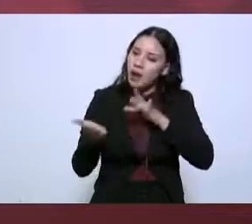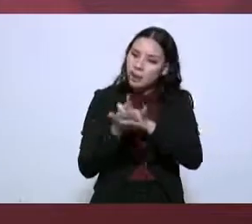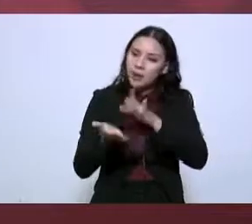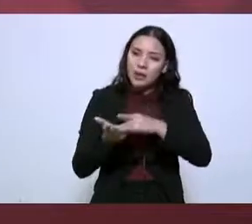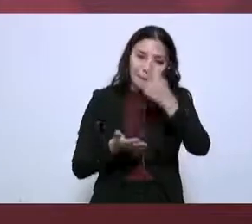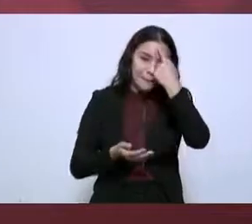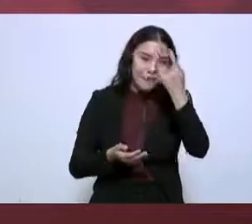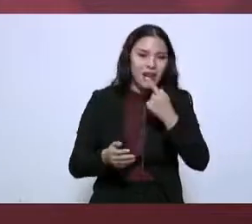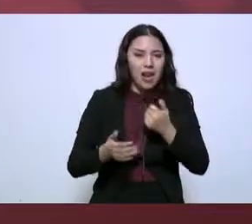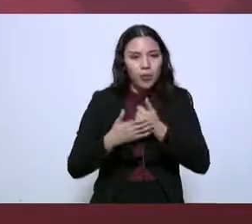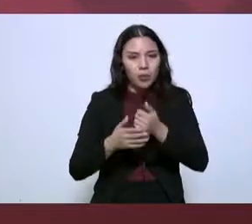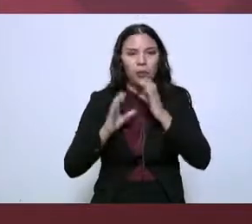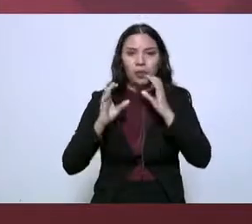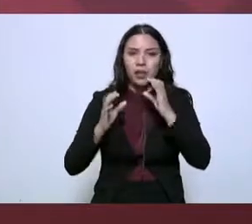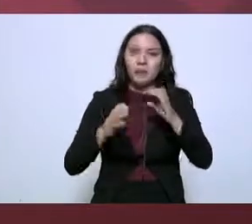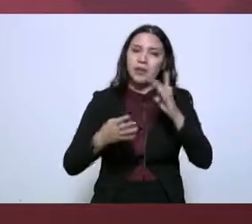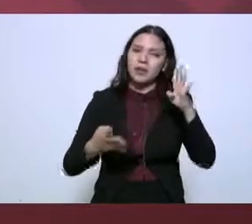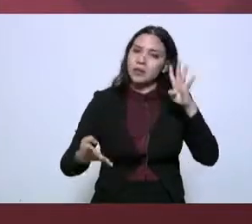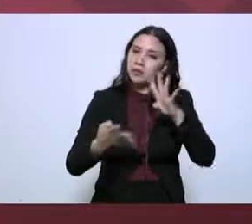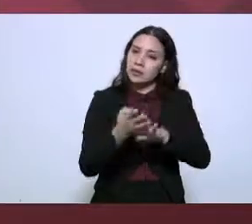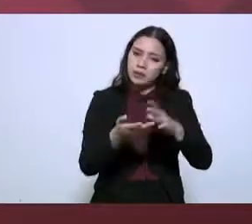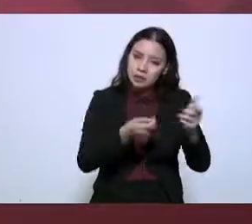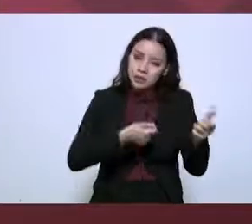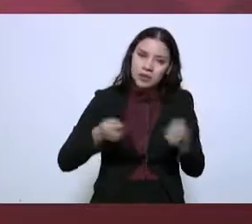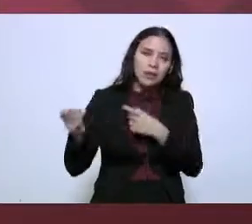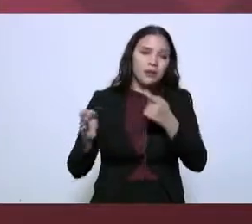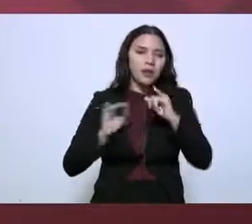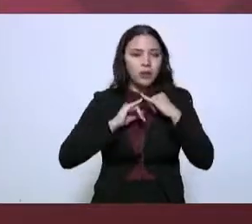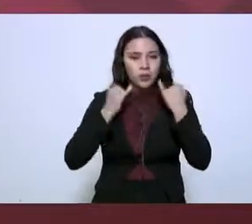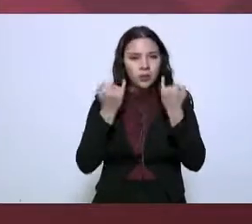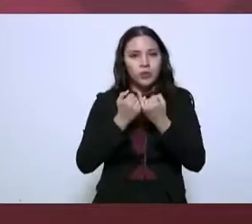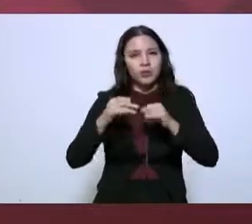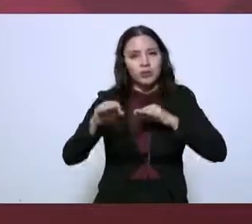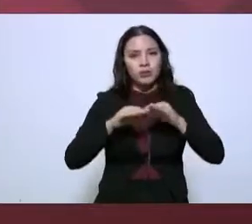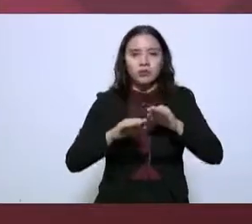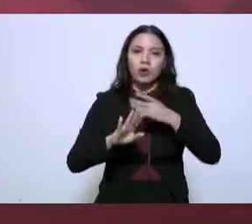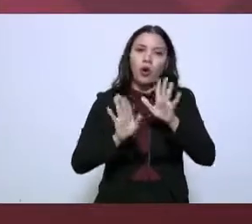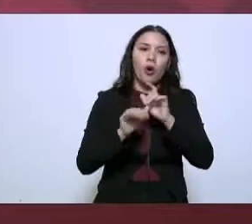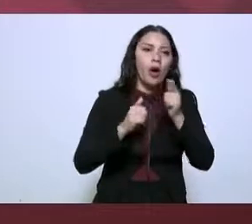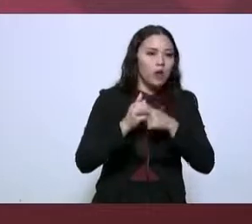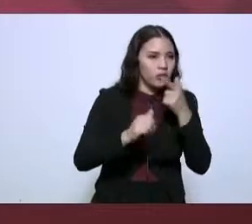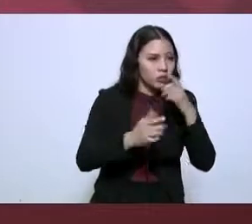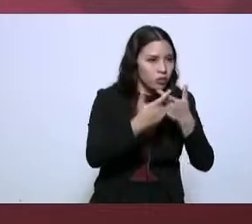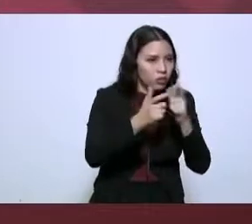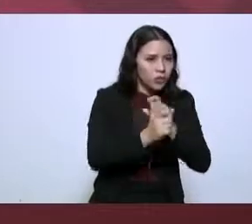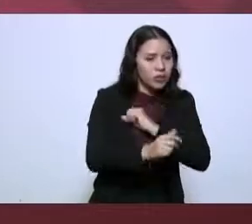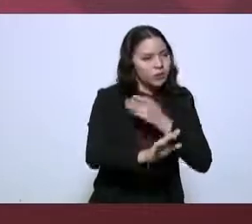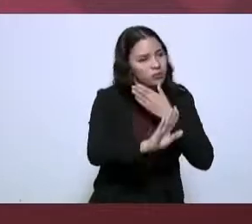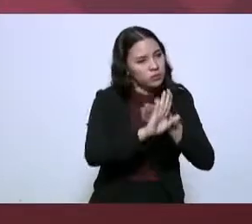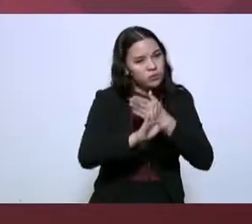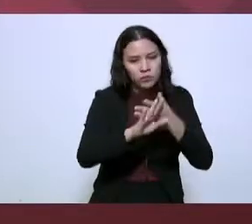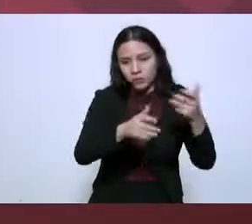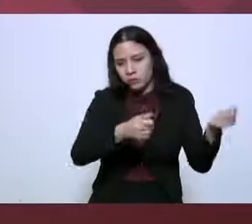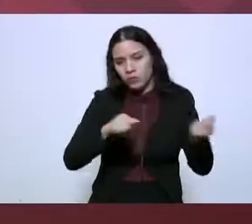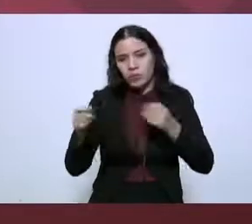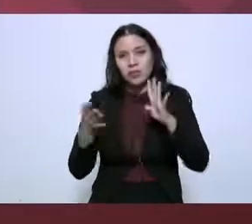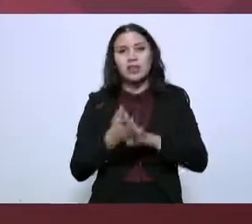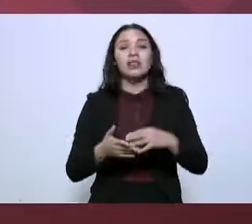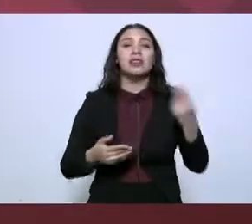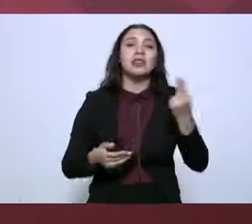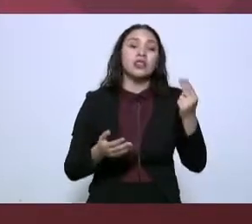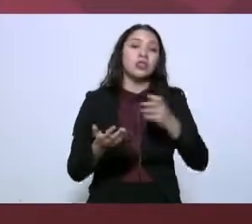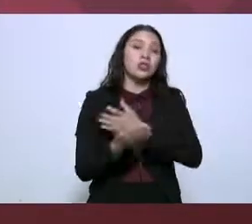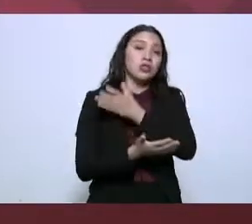aprehensión en el ámbito local que nos permitan también actuar en contra de estos grupos delincuenciales. Reforzar